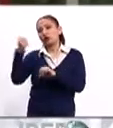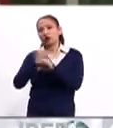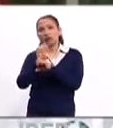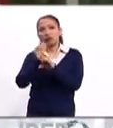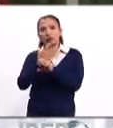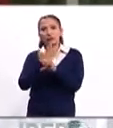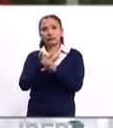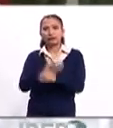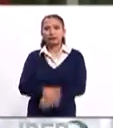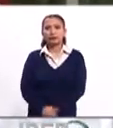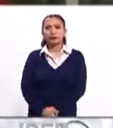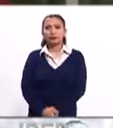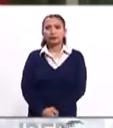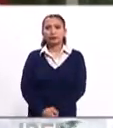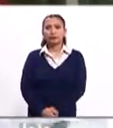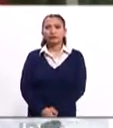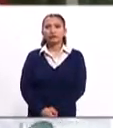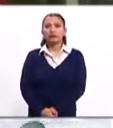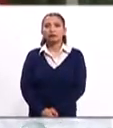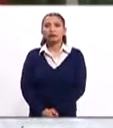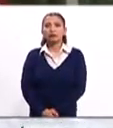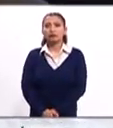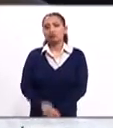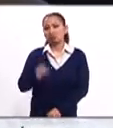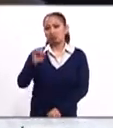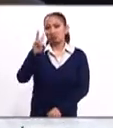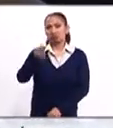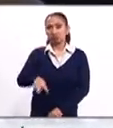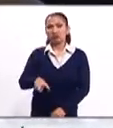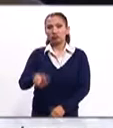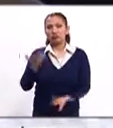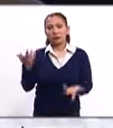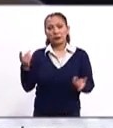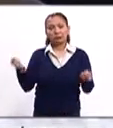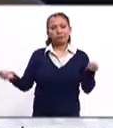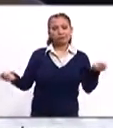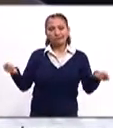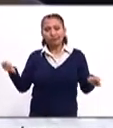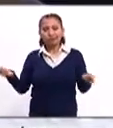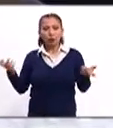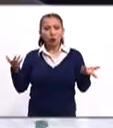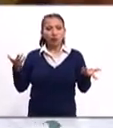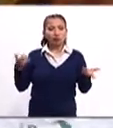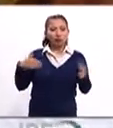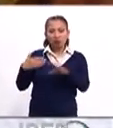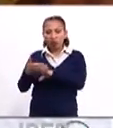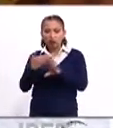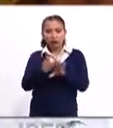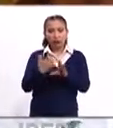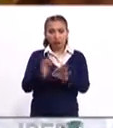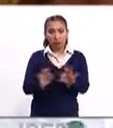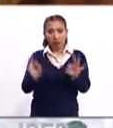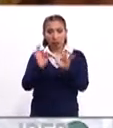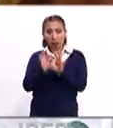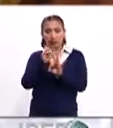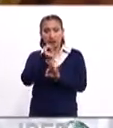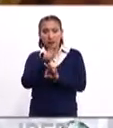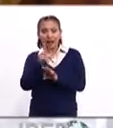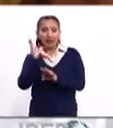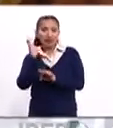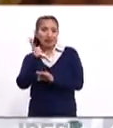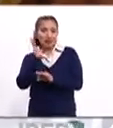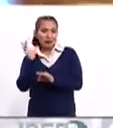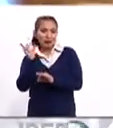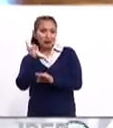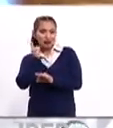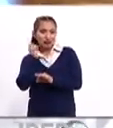la Unión Americana? Bueno, efectivamente aquí los contrapesos, como señalas, son muy importantes, además del poder legislativo